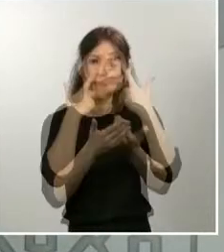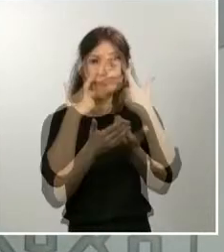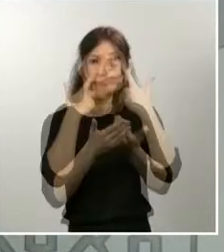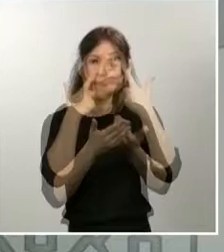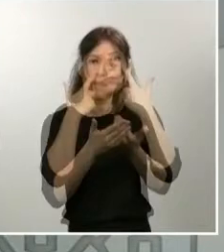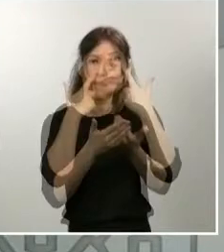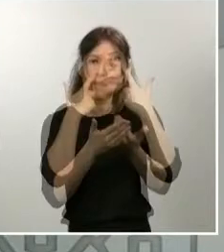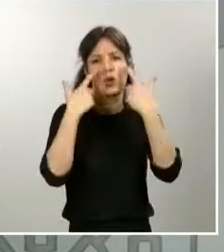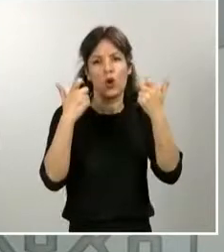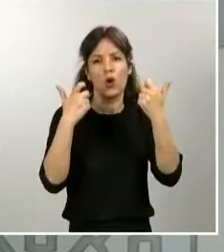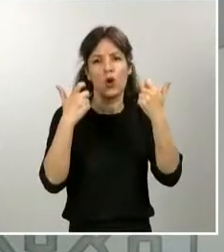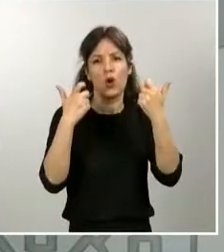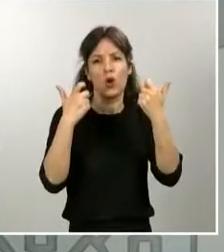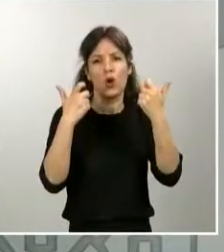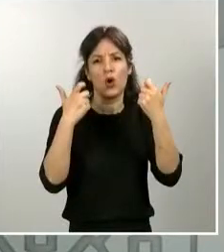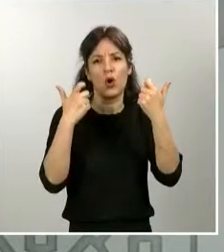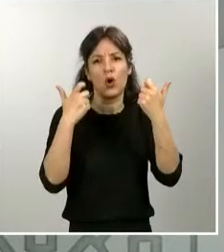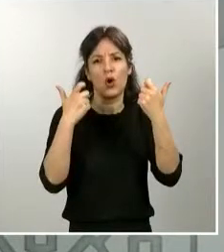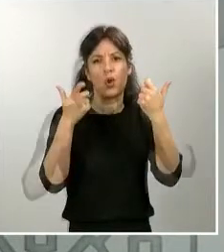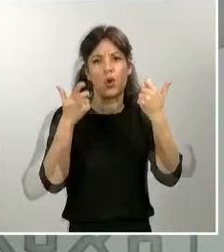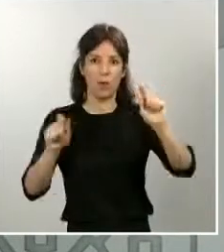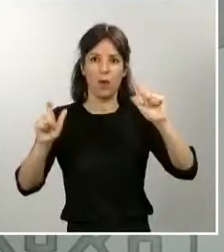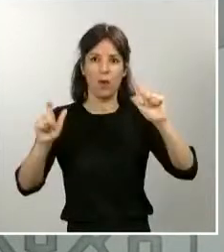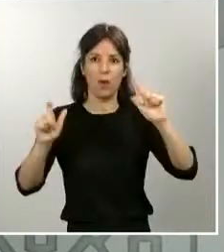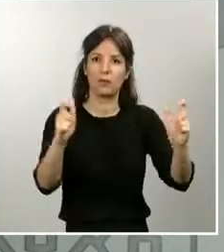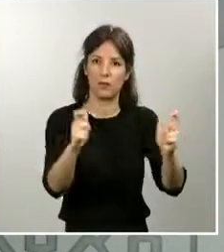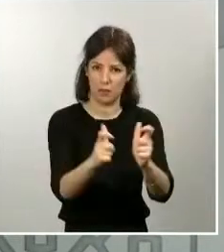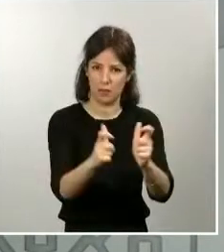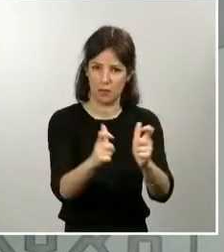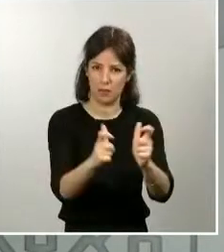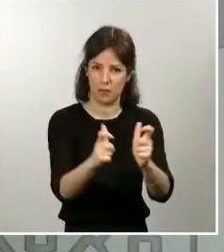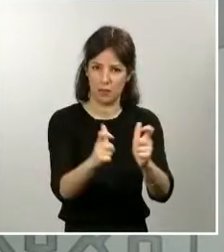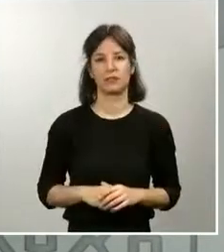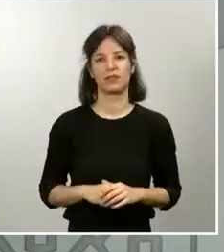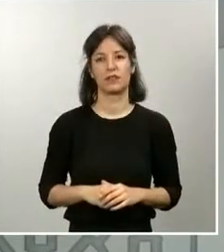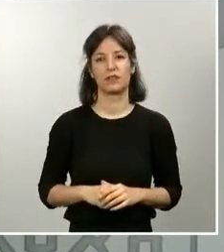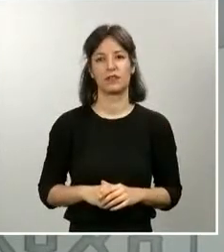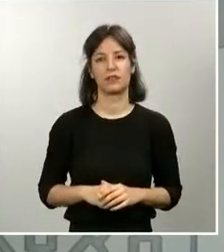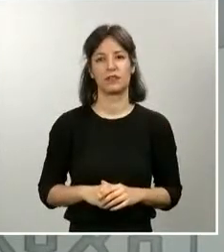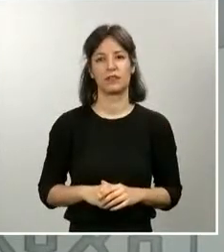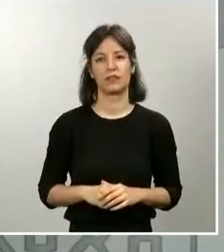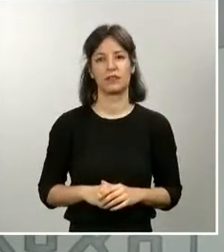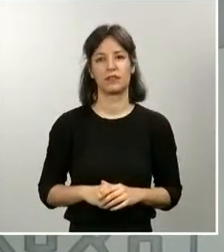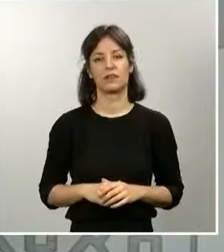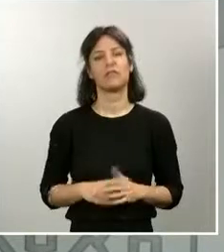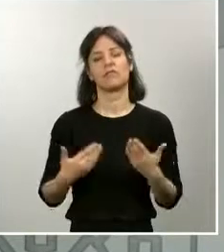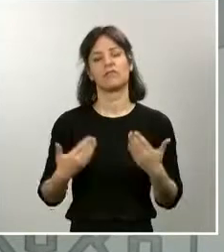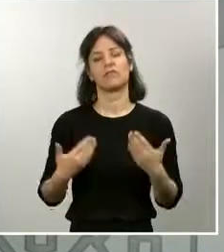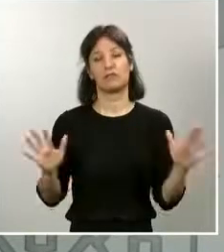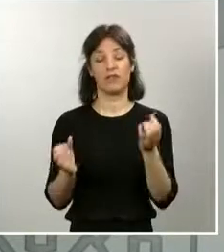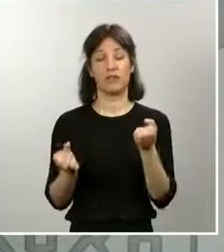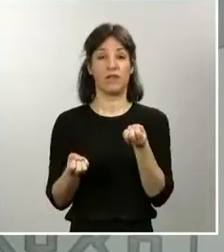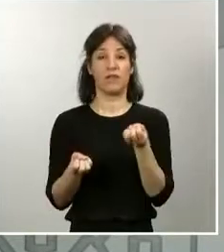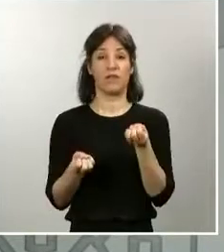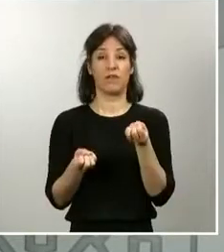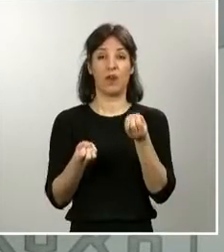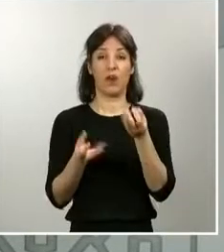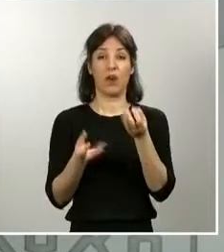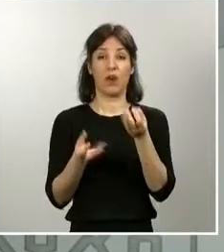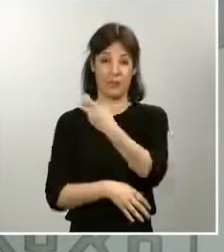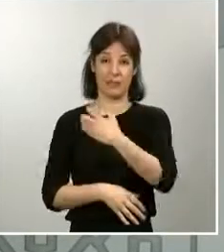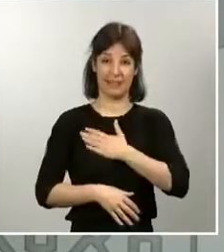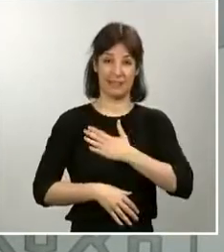bajando. Y como saben, cualquier caso, esta información viene de los datos que nos van